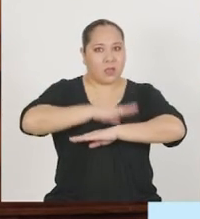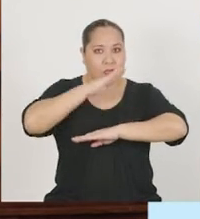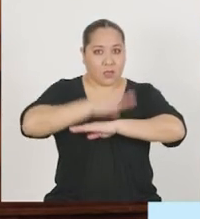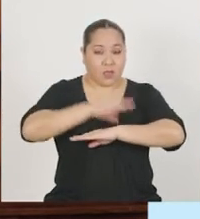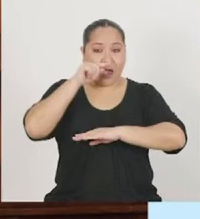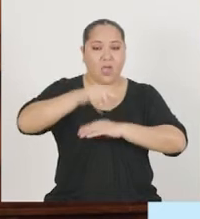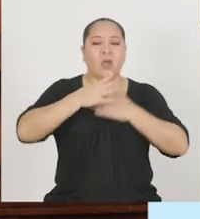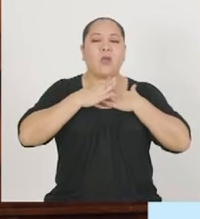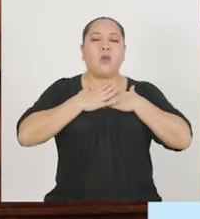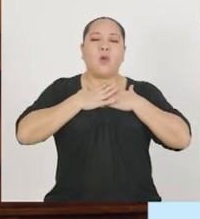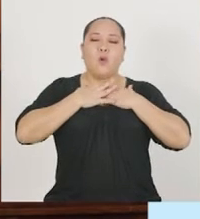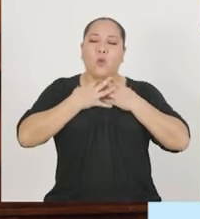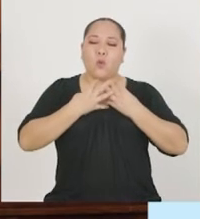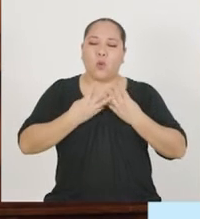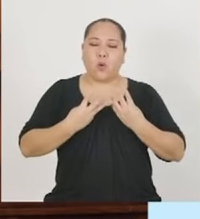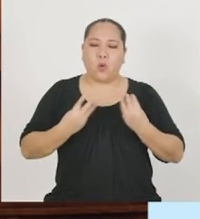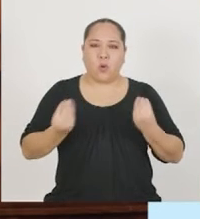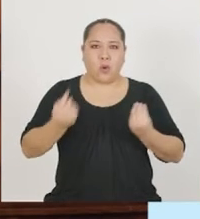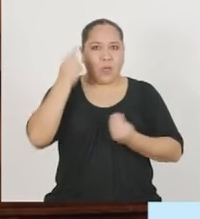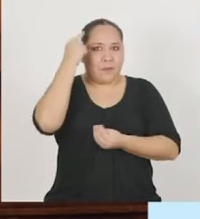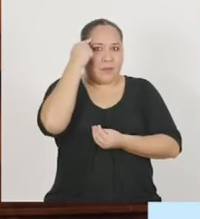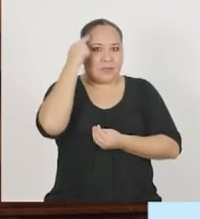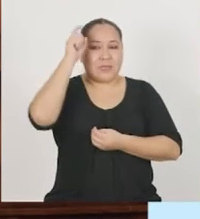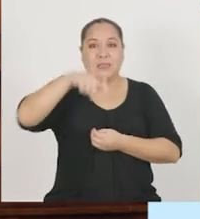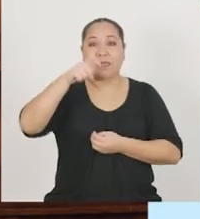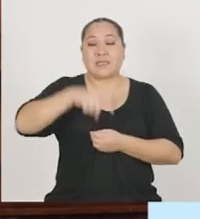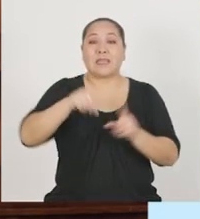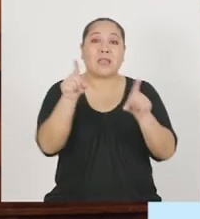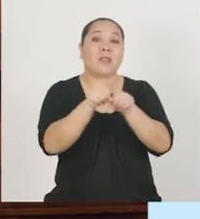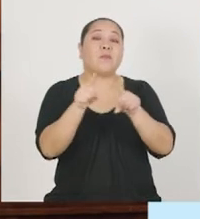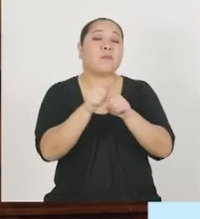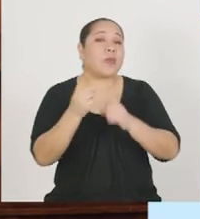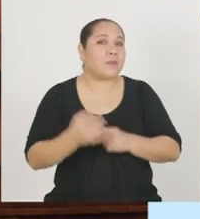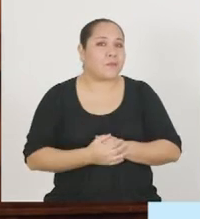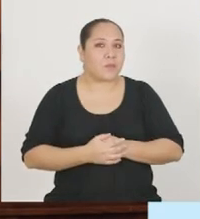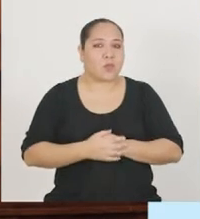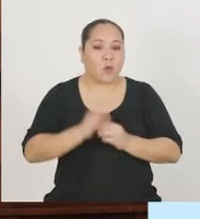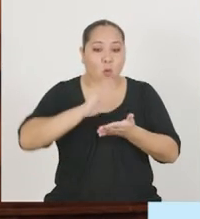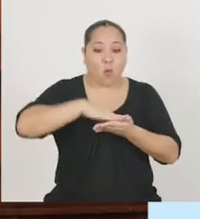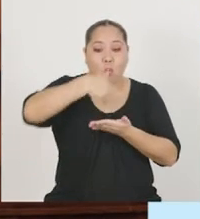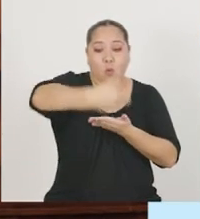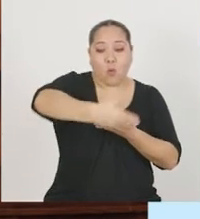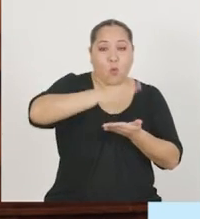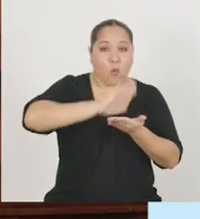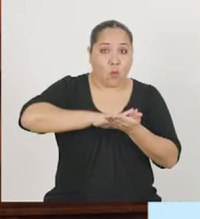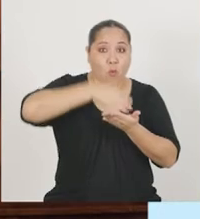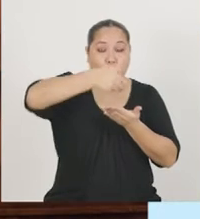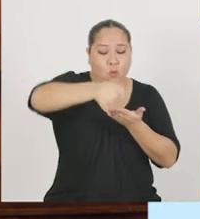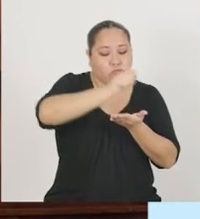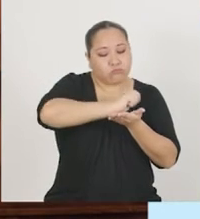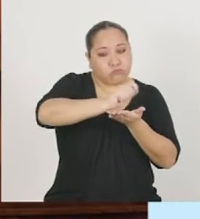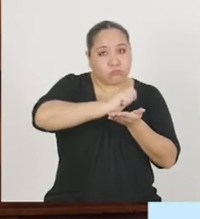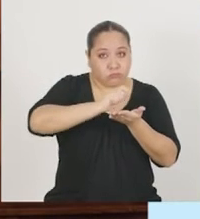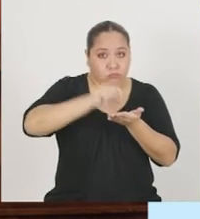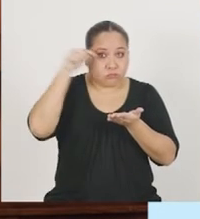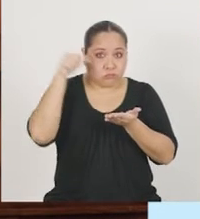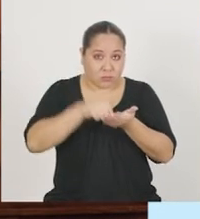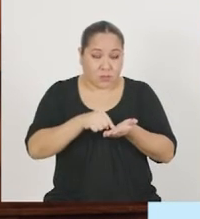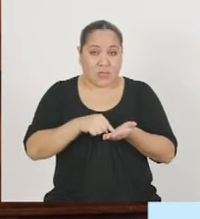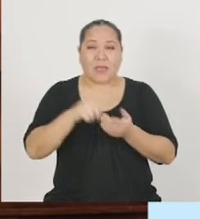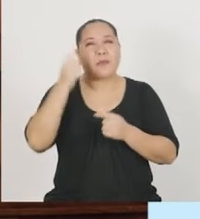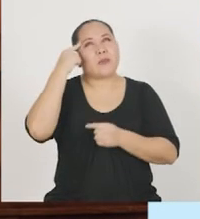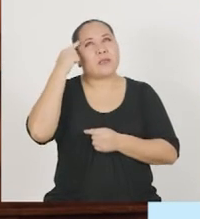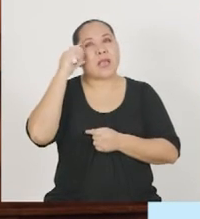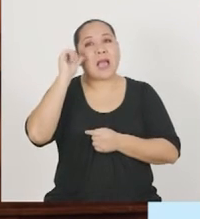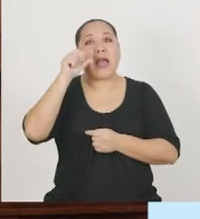donde poder relajarse y pensar. Se necesitará también una libreta para tomar notas. En las